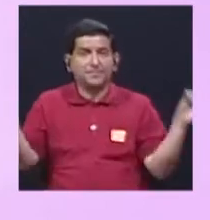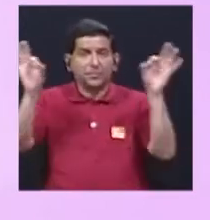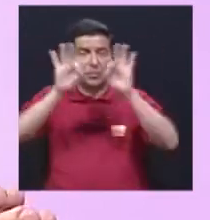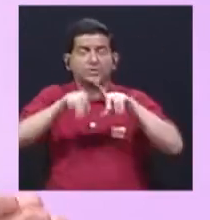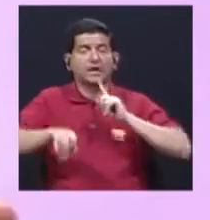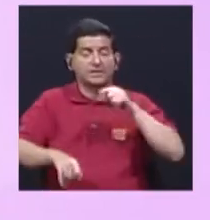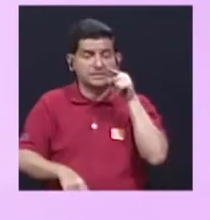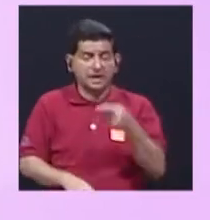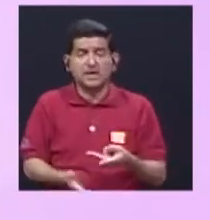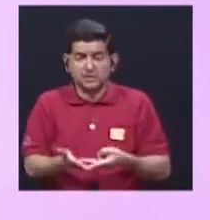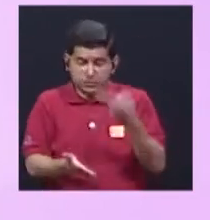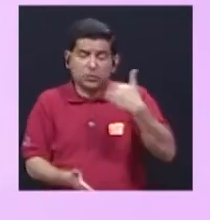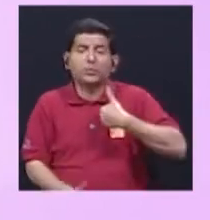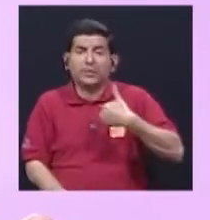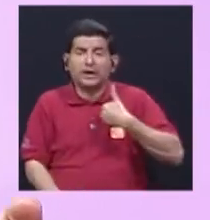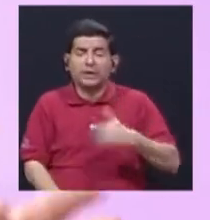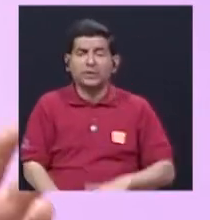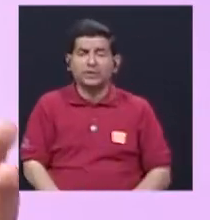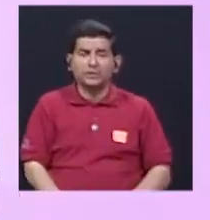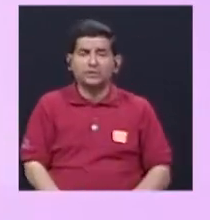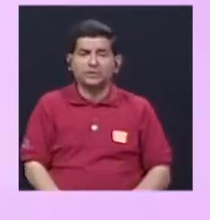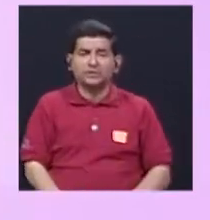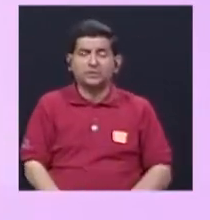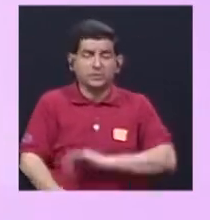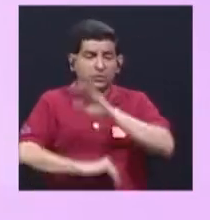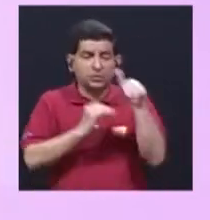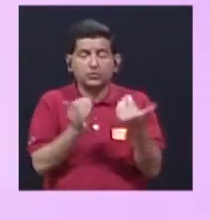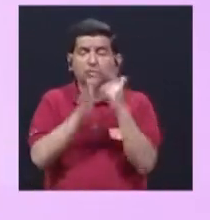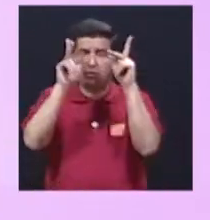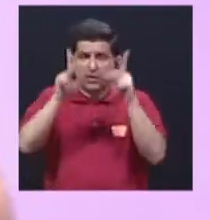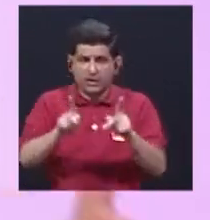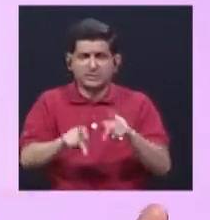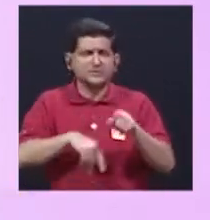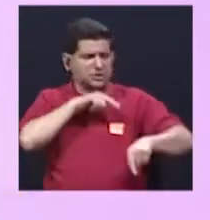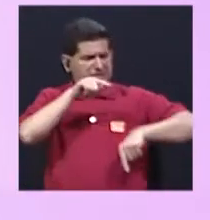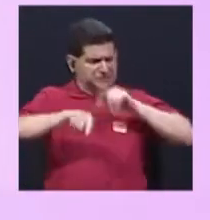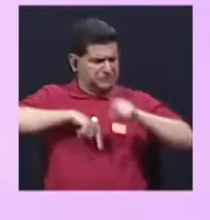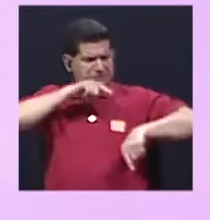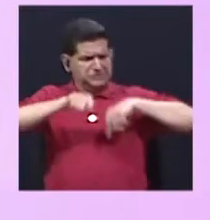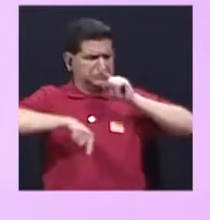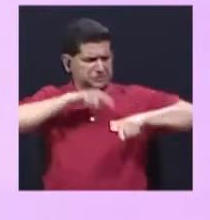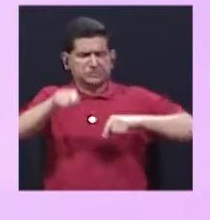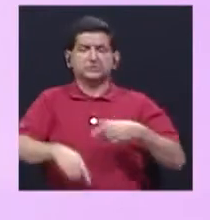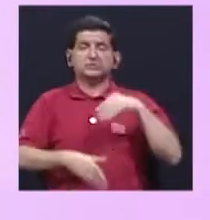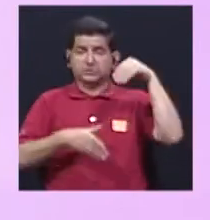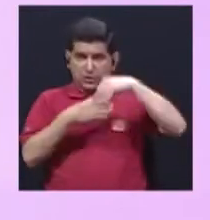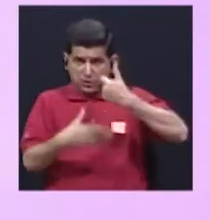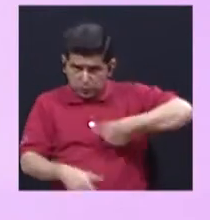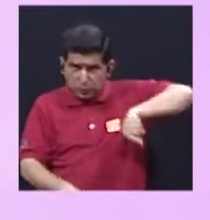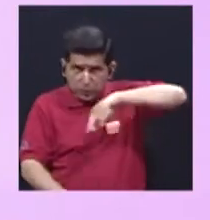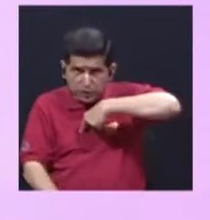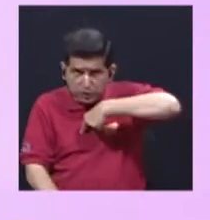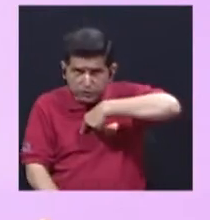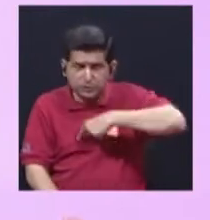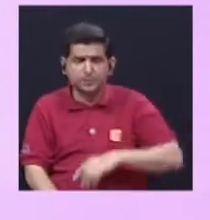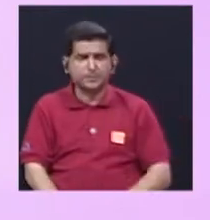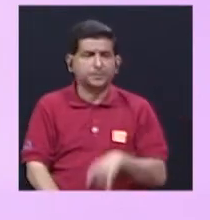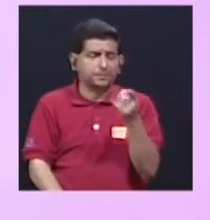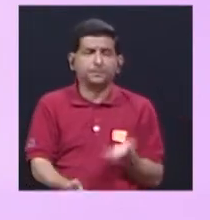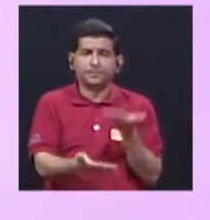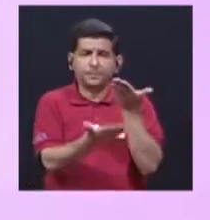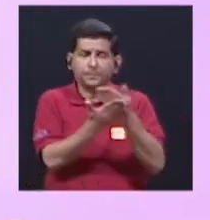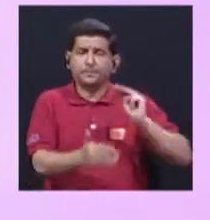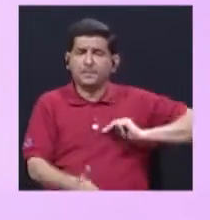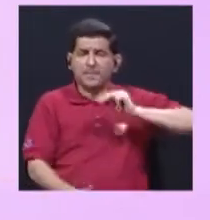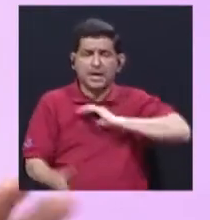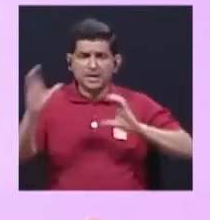es decir que eso está vigente. sea, lo que todo el mundo hemos estado criticando, porque nos incluimos, ¿verdad?, en esta propuesta